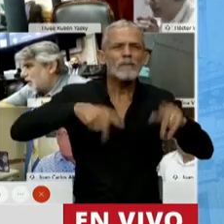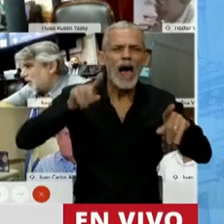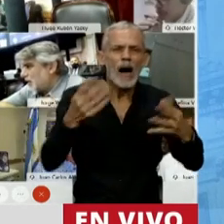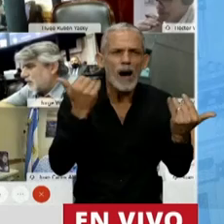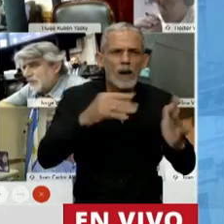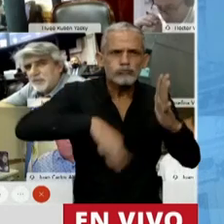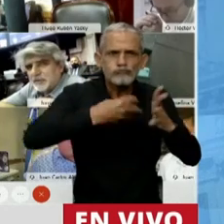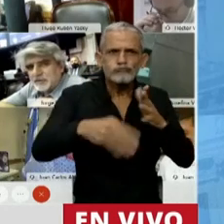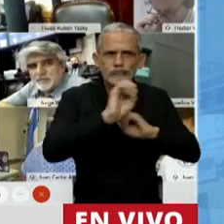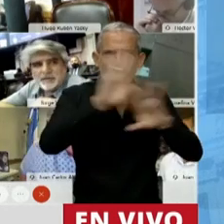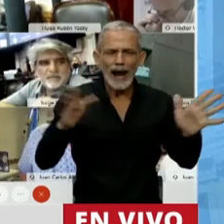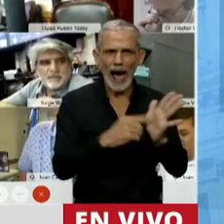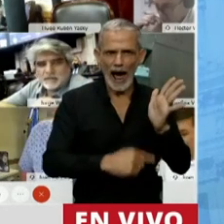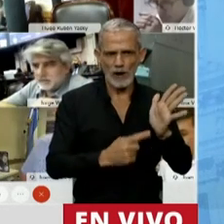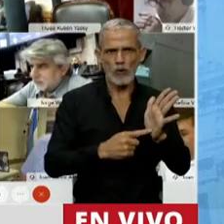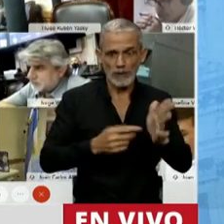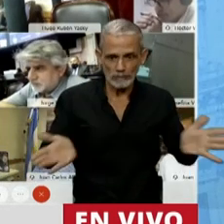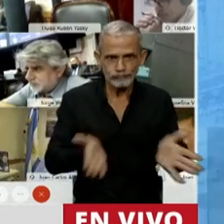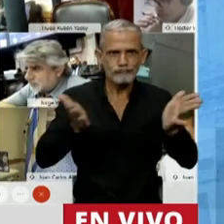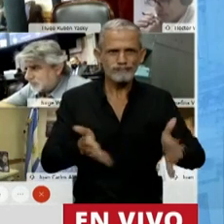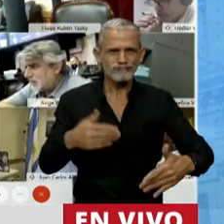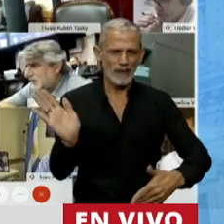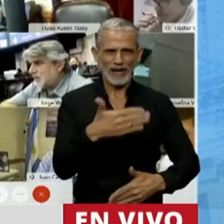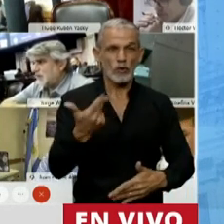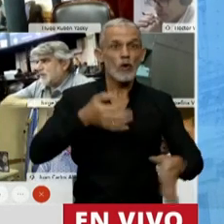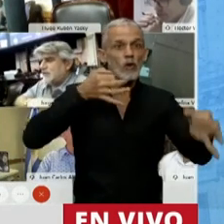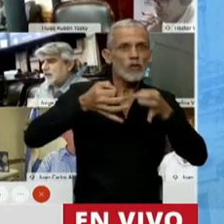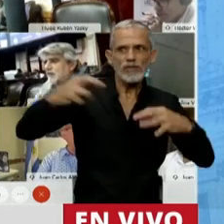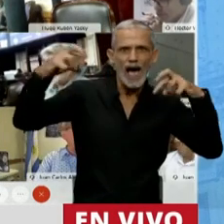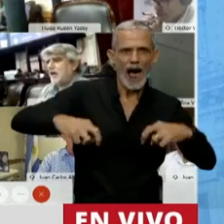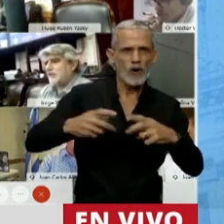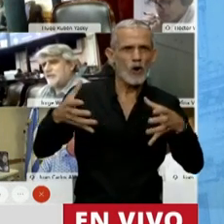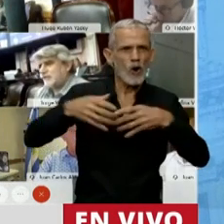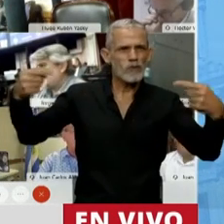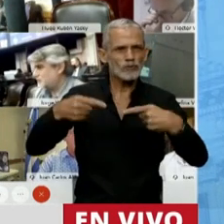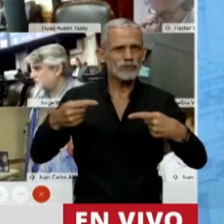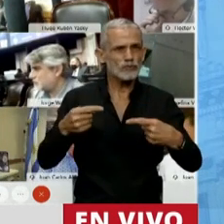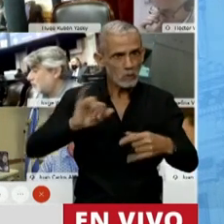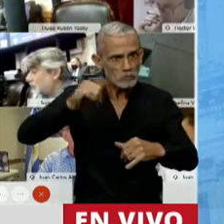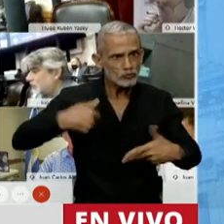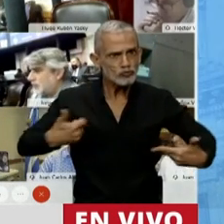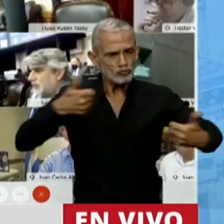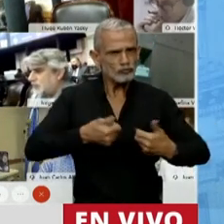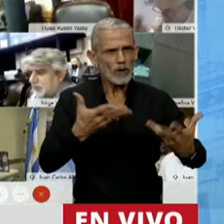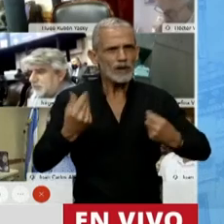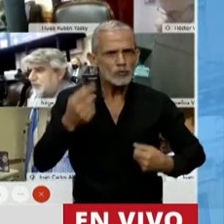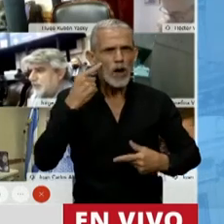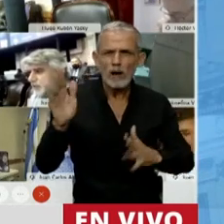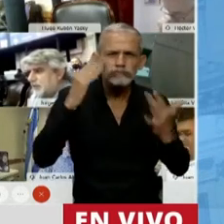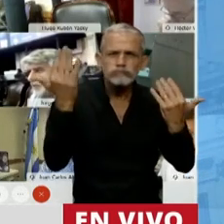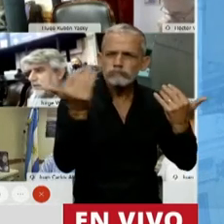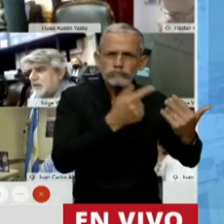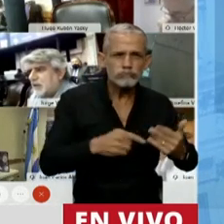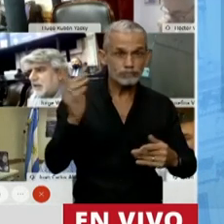crecimiento para todos. Es tiempo de un diálogo con esta oposición, que siempre estuvo dispuesta a ayudar y de escuchar a todos los sectores